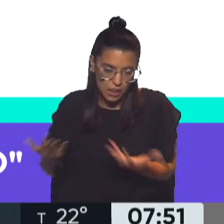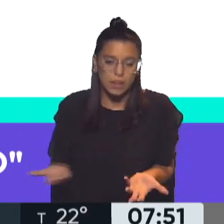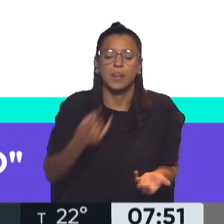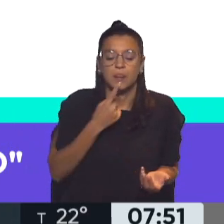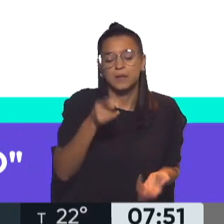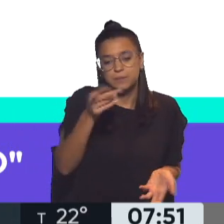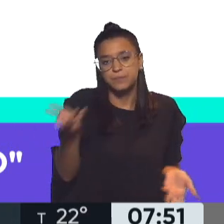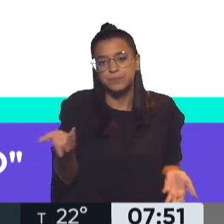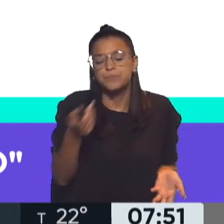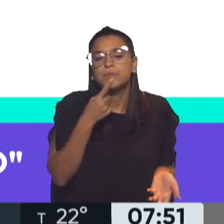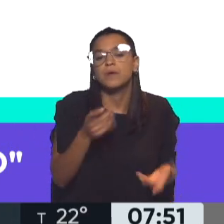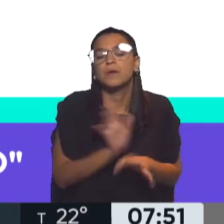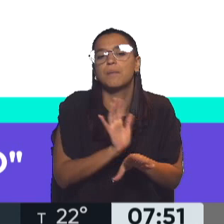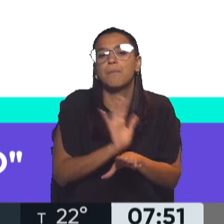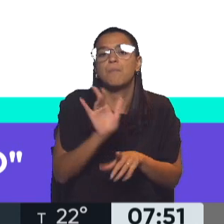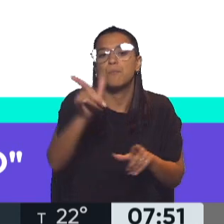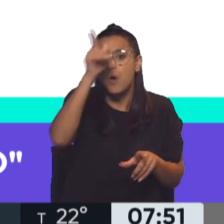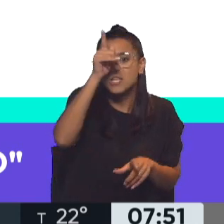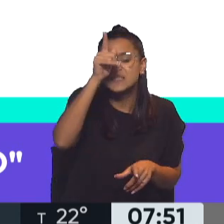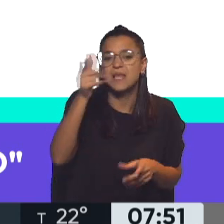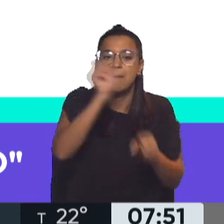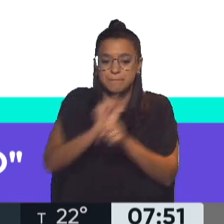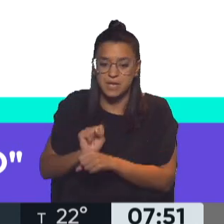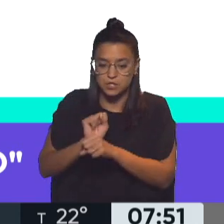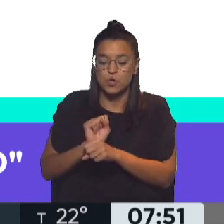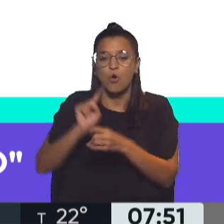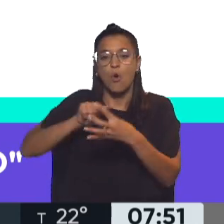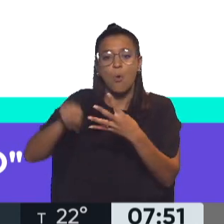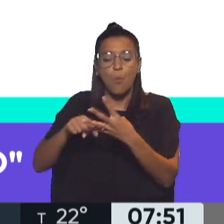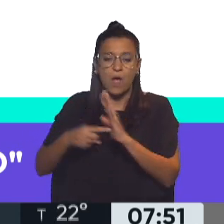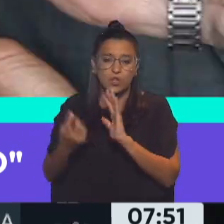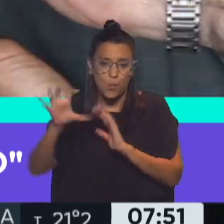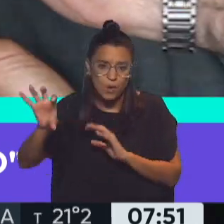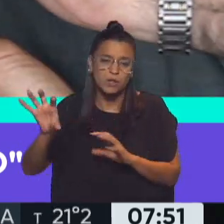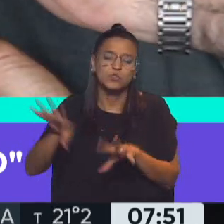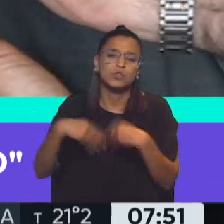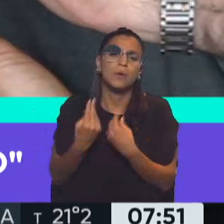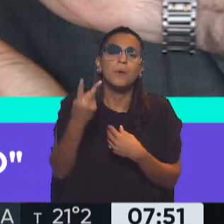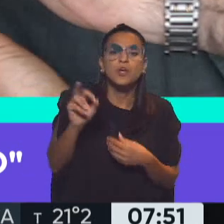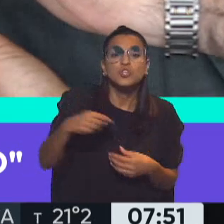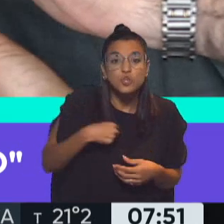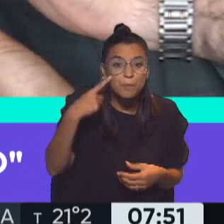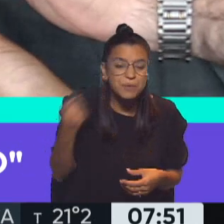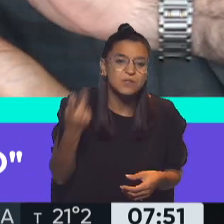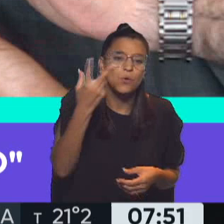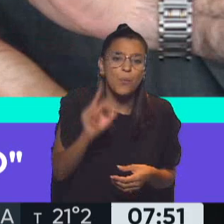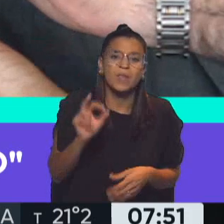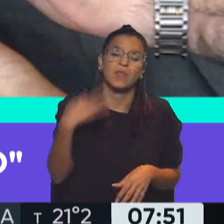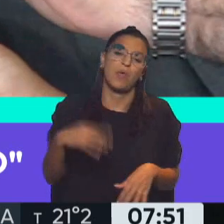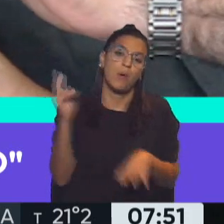contento, porque si hay policías presos, cuatro y cuatro, la bonaria sería 20. Yo preferiría que se los veste cuidando.